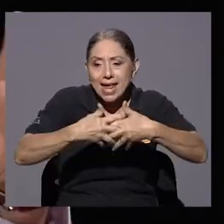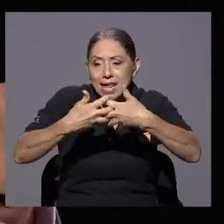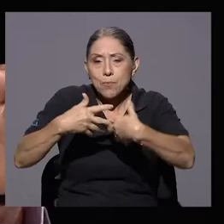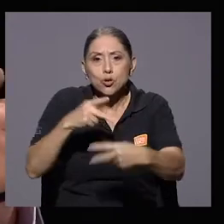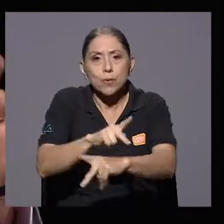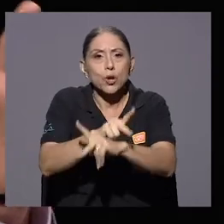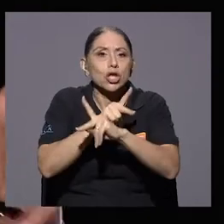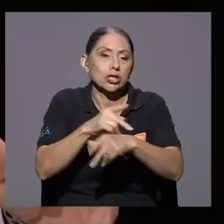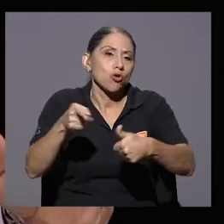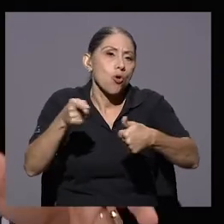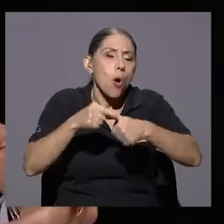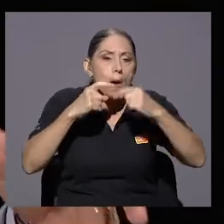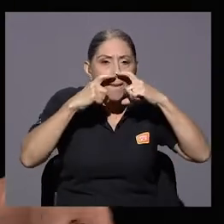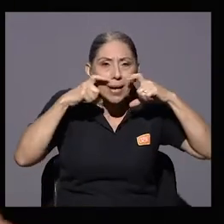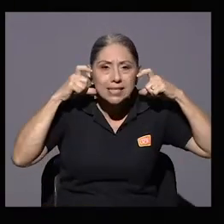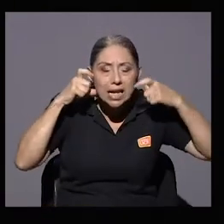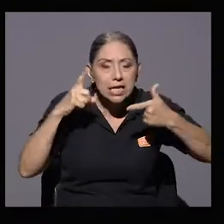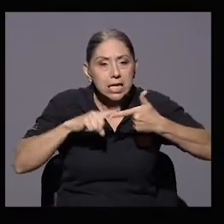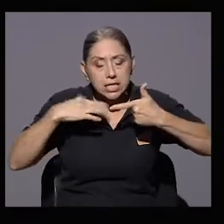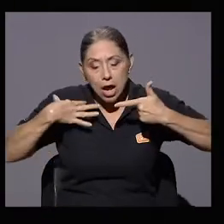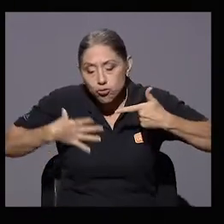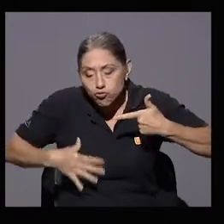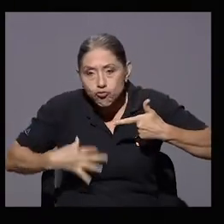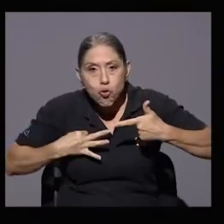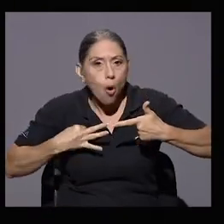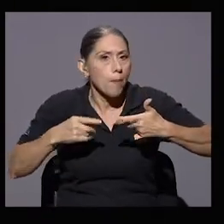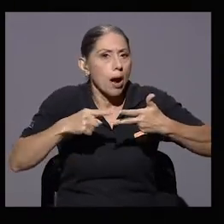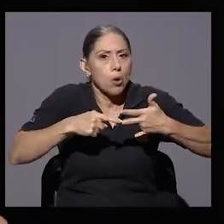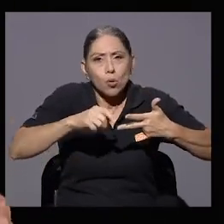protección, sea mascarilla, sea ropa, sean accesorios,